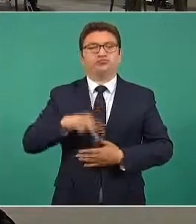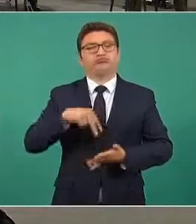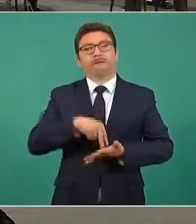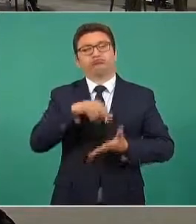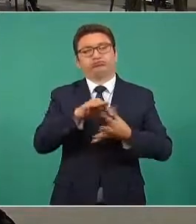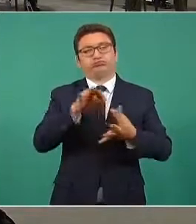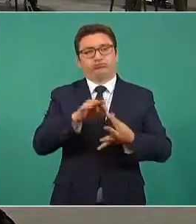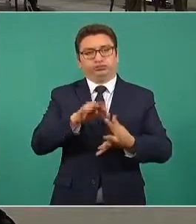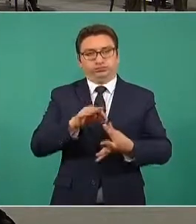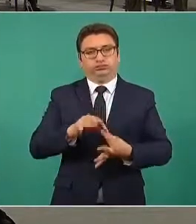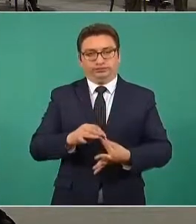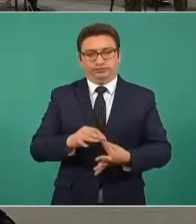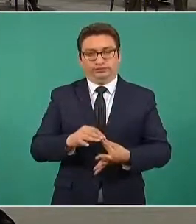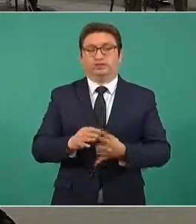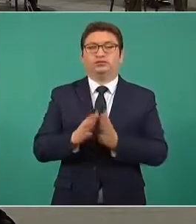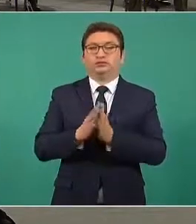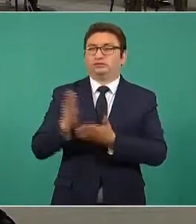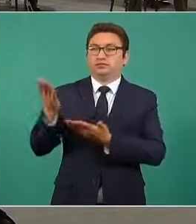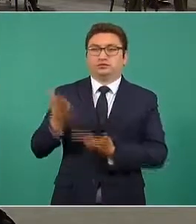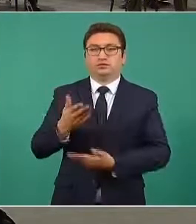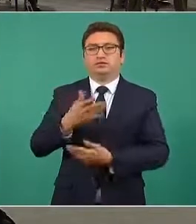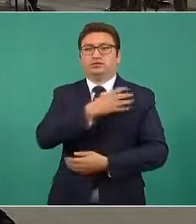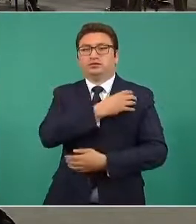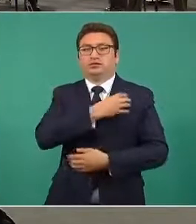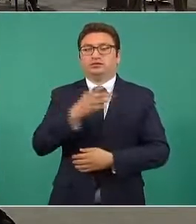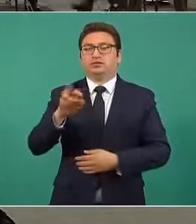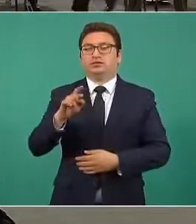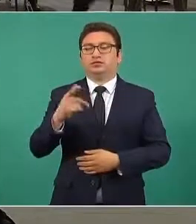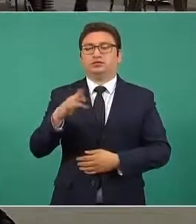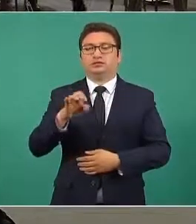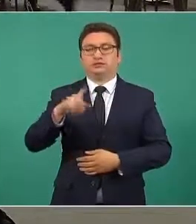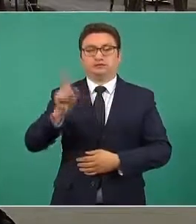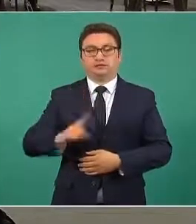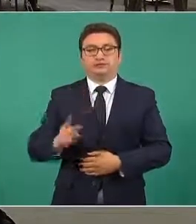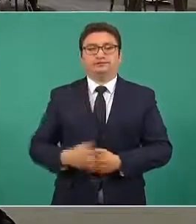el uso de la palabra. Adelante, general Rodríguez Bucio.